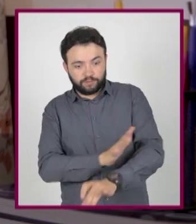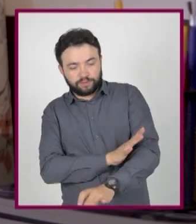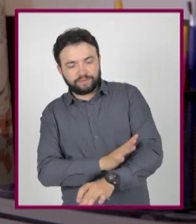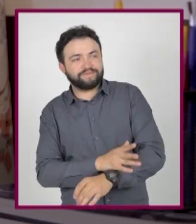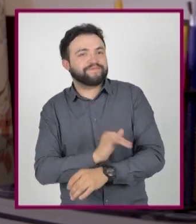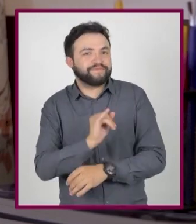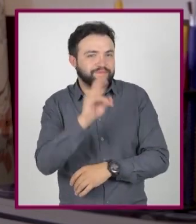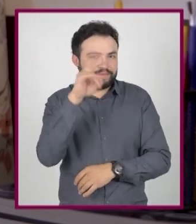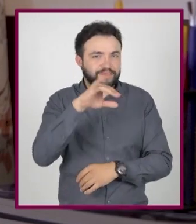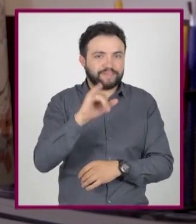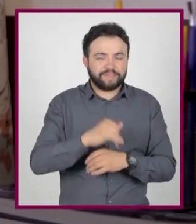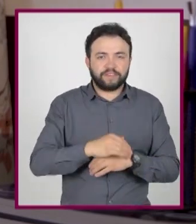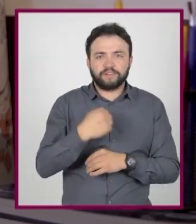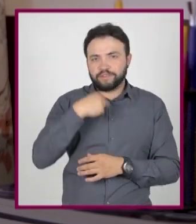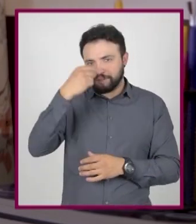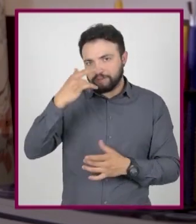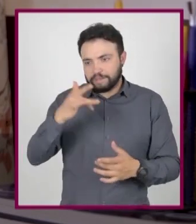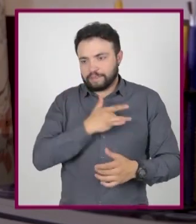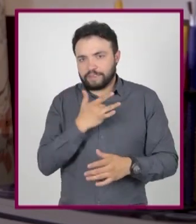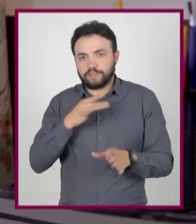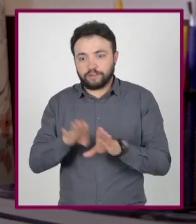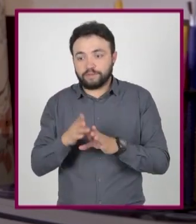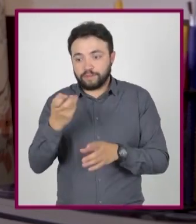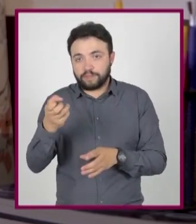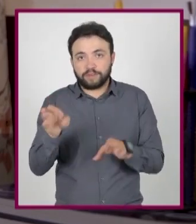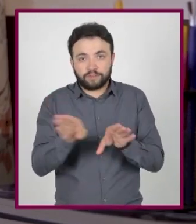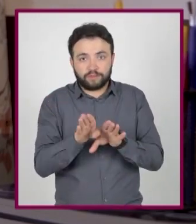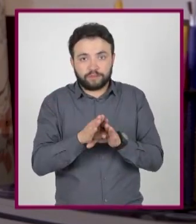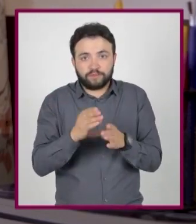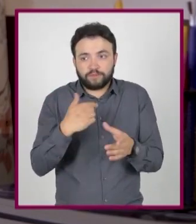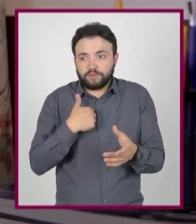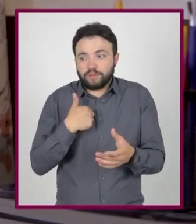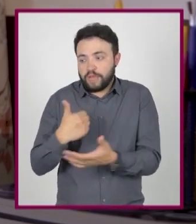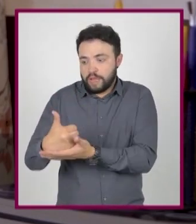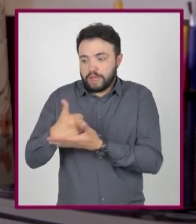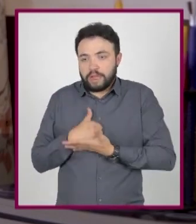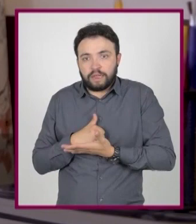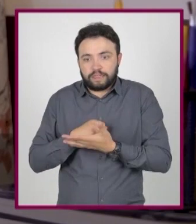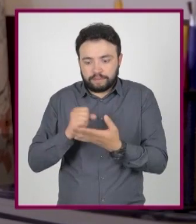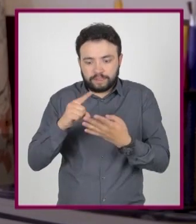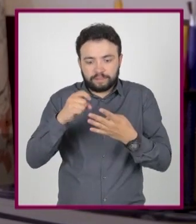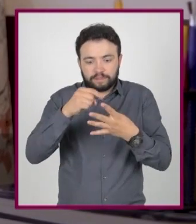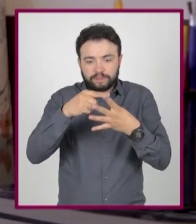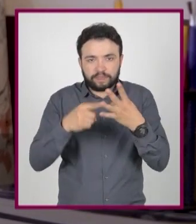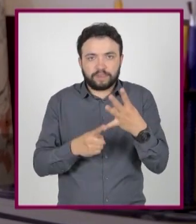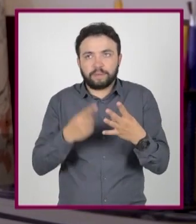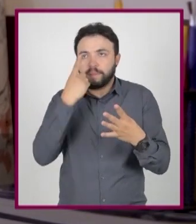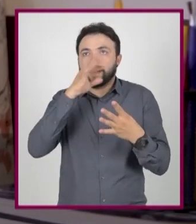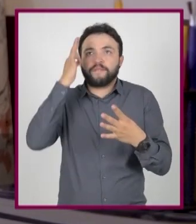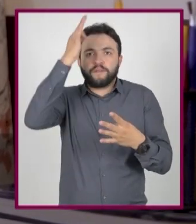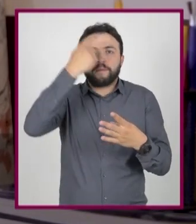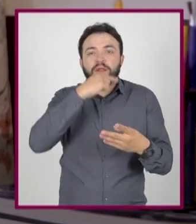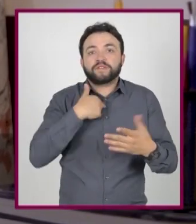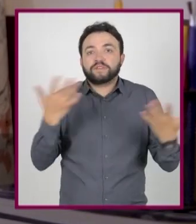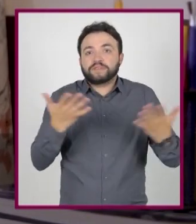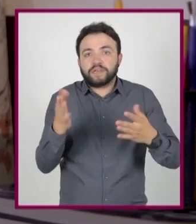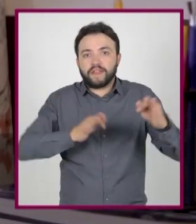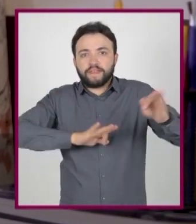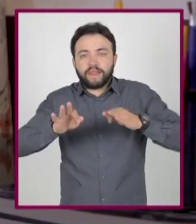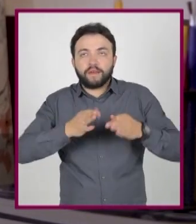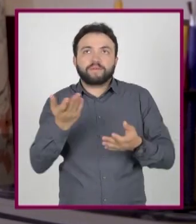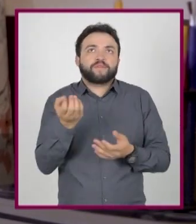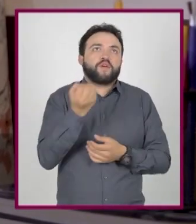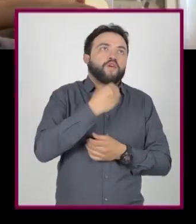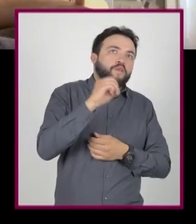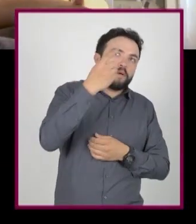la verdad es que sí. Siento que todas estas herramientas me van a ayudar mucho en el futuro. Para trabajos que tenga que hacer y